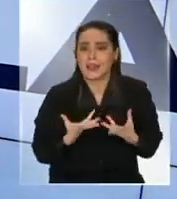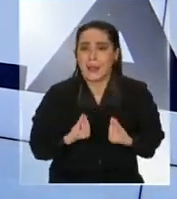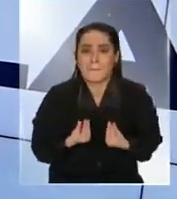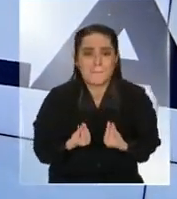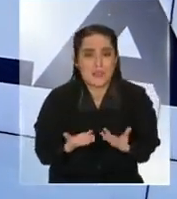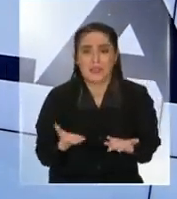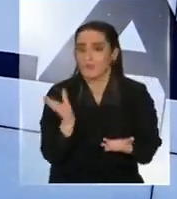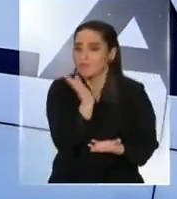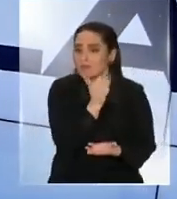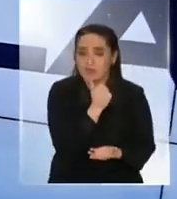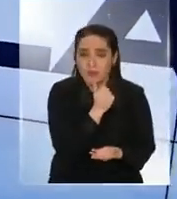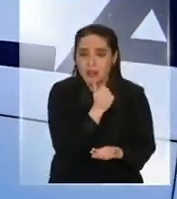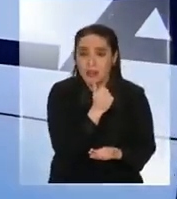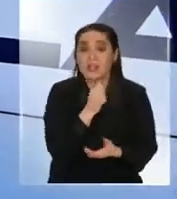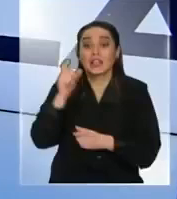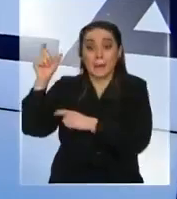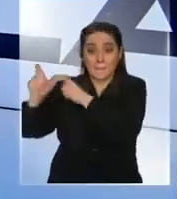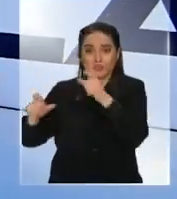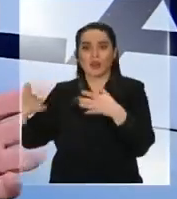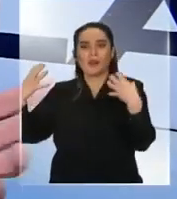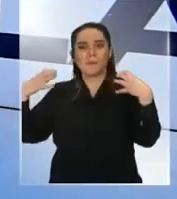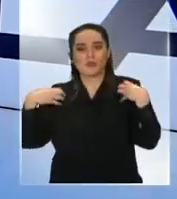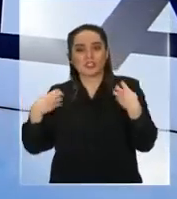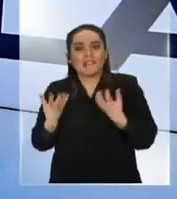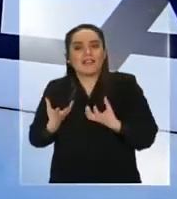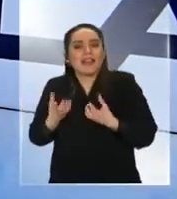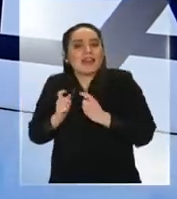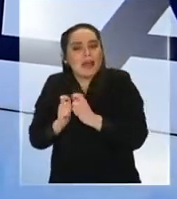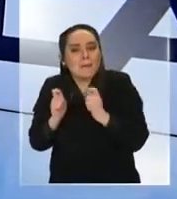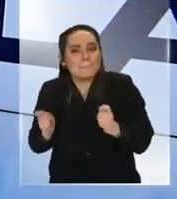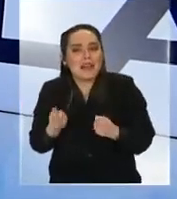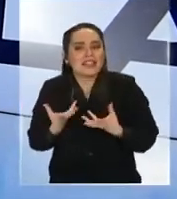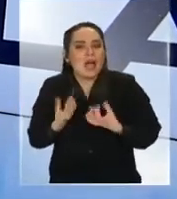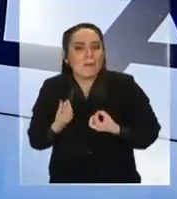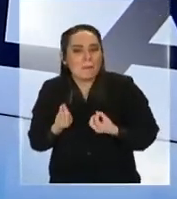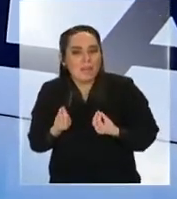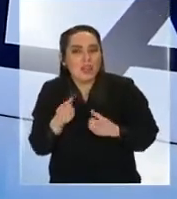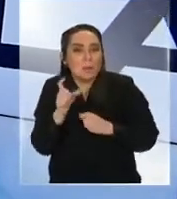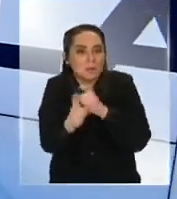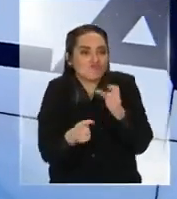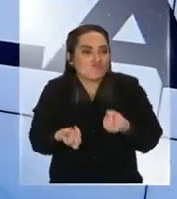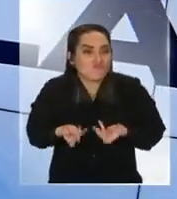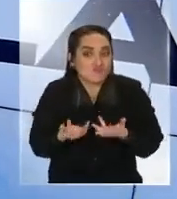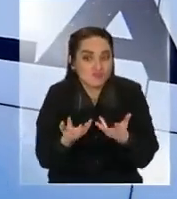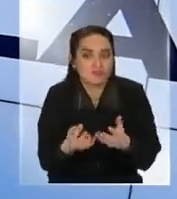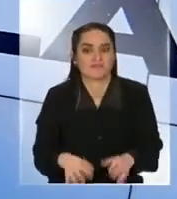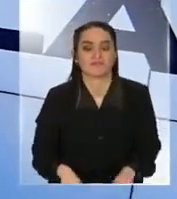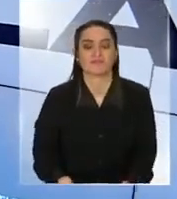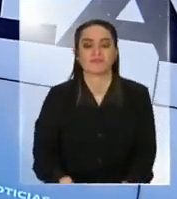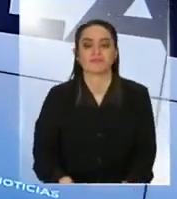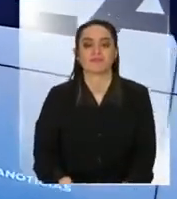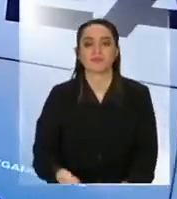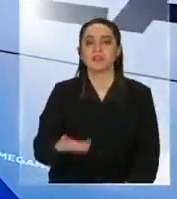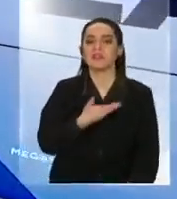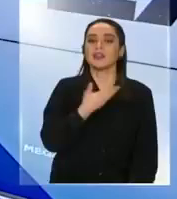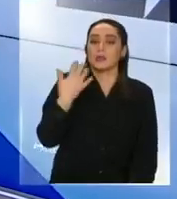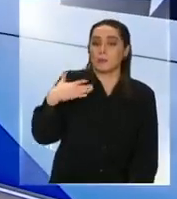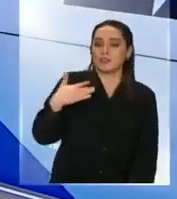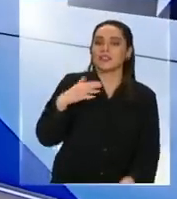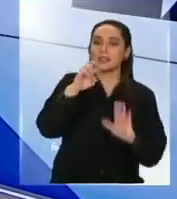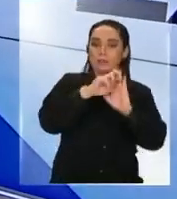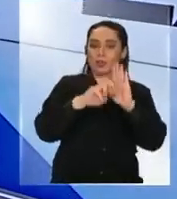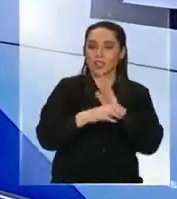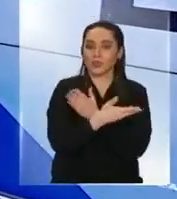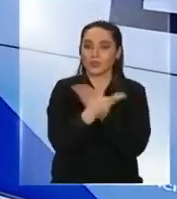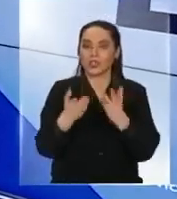y los que han hecho campañas del terror bueno es su opción digamos por eso que la idea es hablar de los proyectos de ustedes la idea es que tiene usted